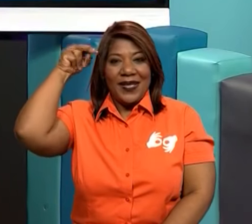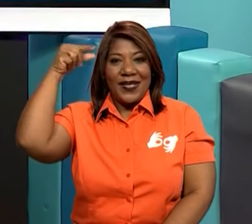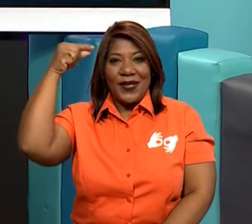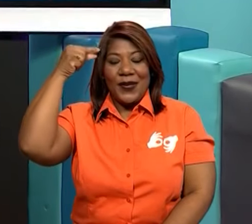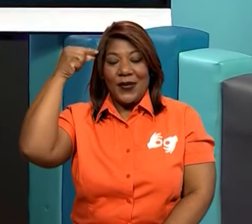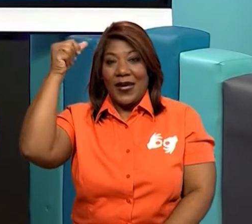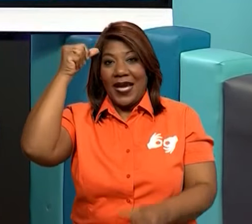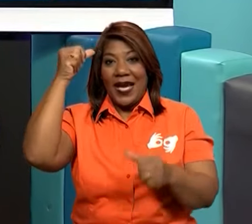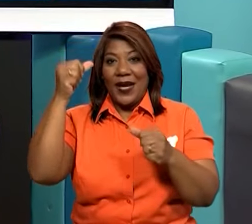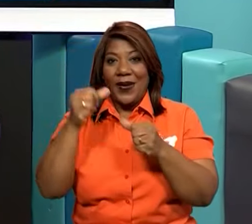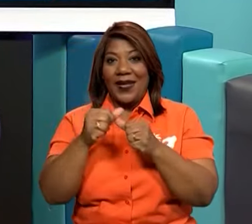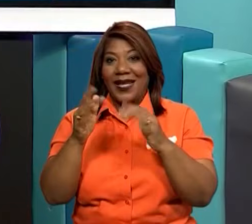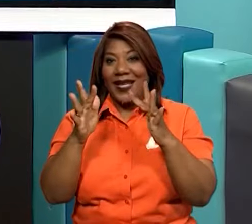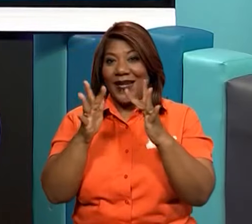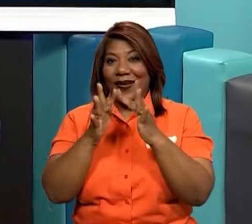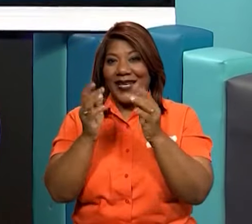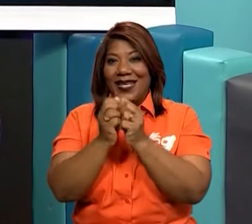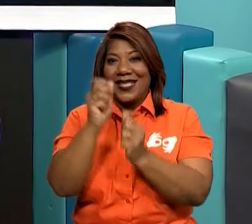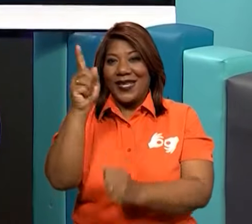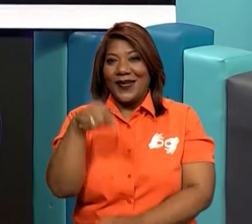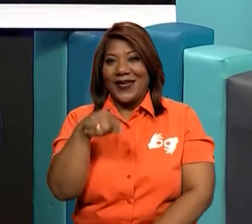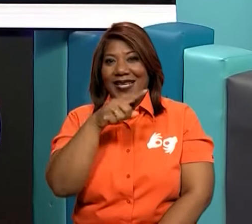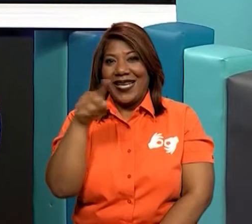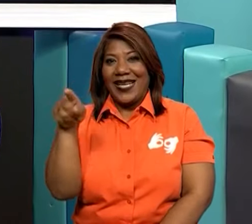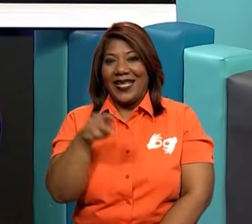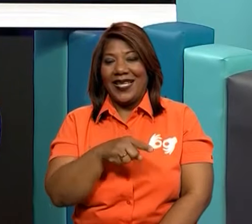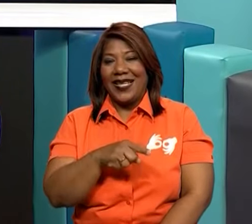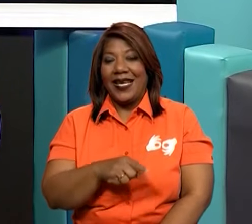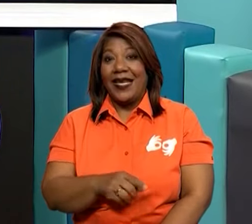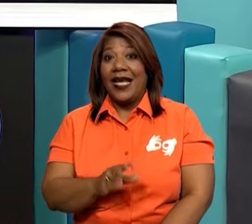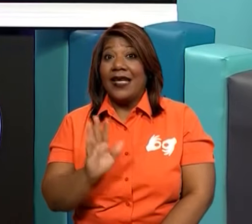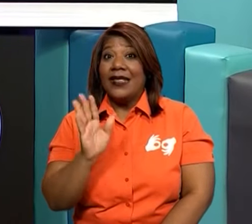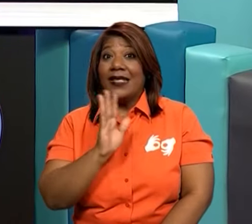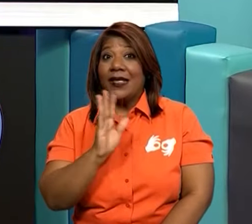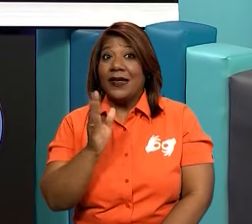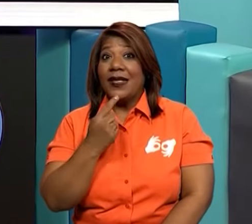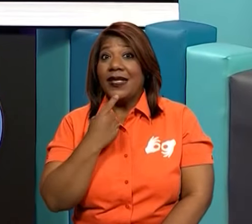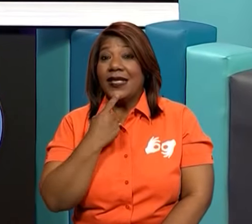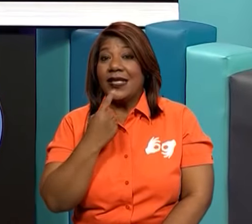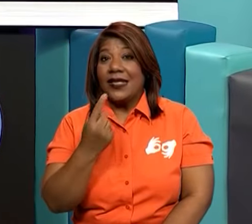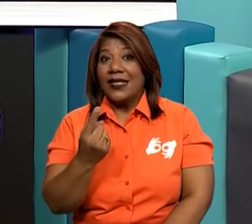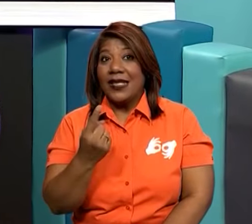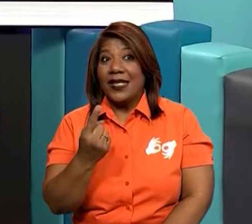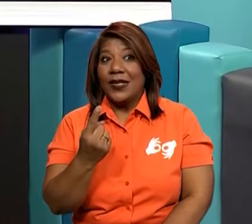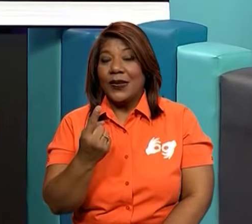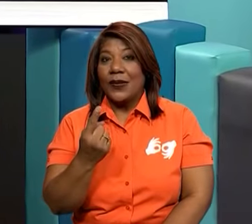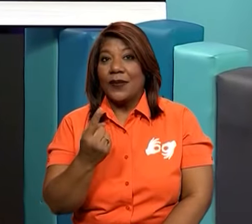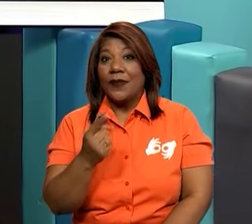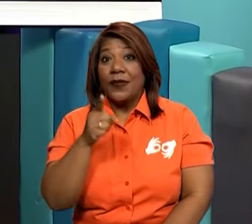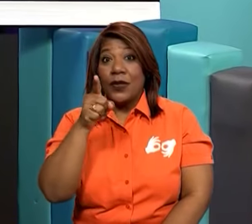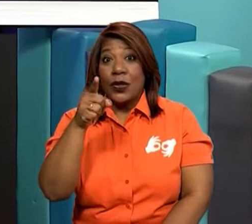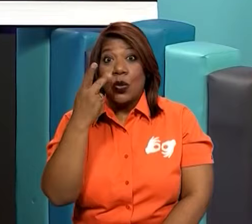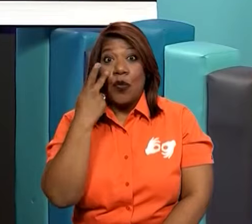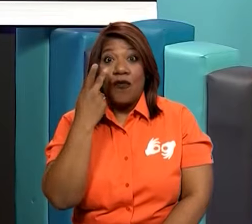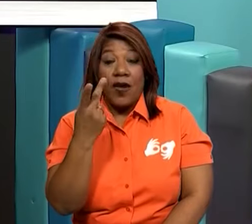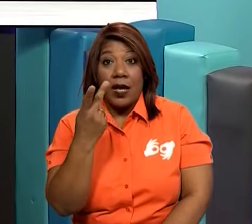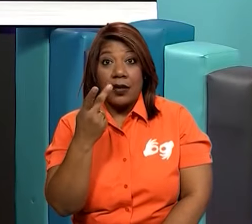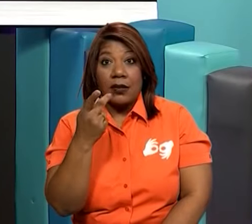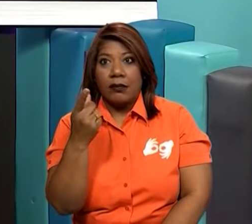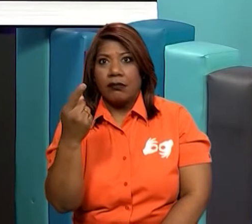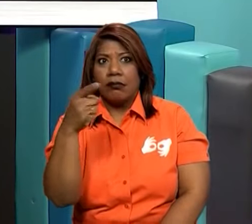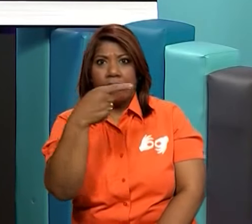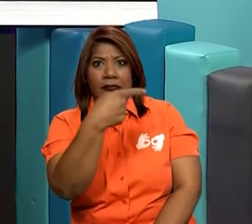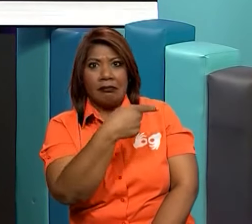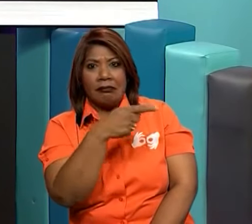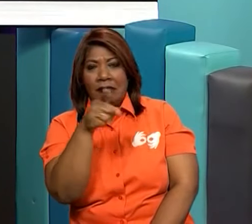Go. Y recuerda, conéctate con la estrella. Y me despido de ustedes diciéndole... Tú me ves, yo te